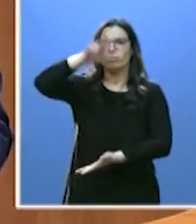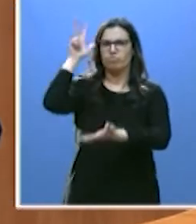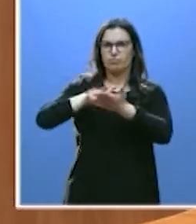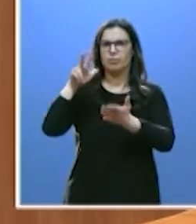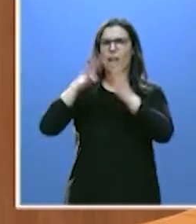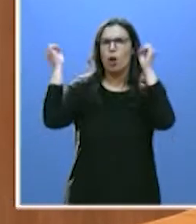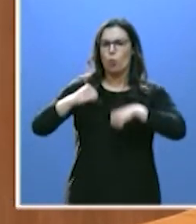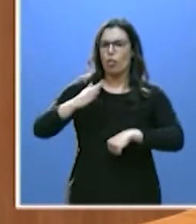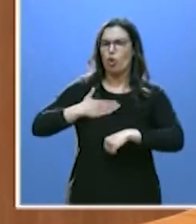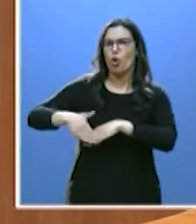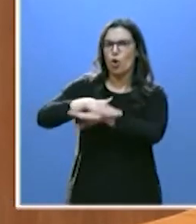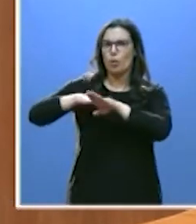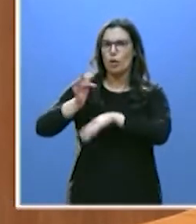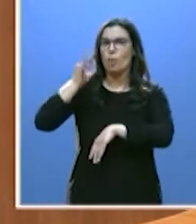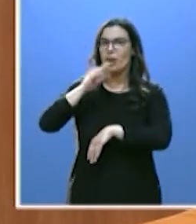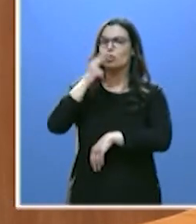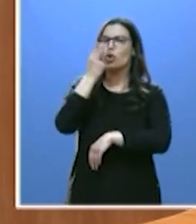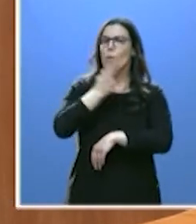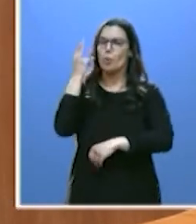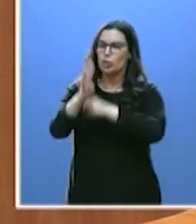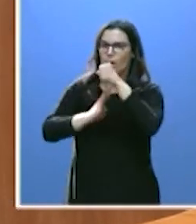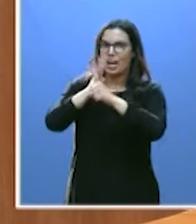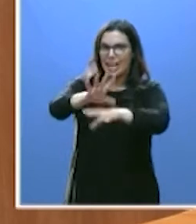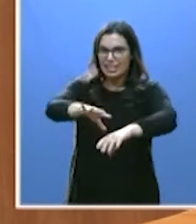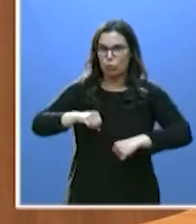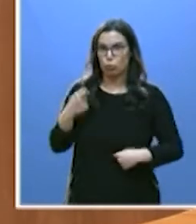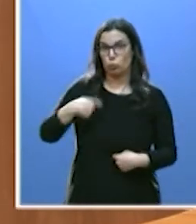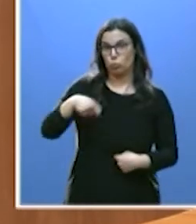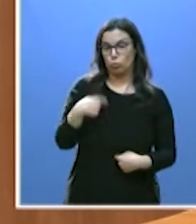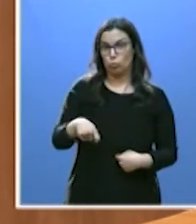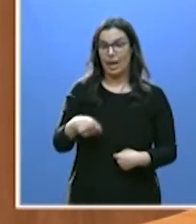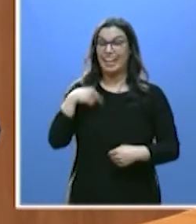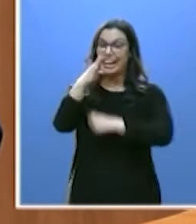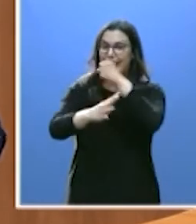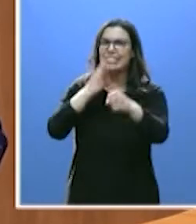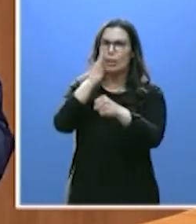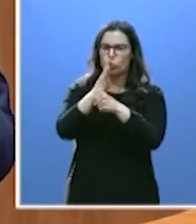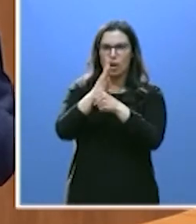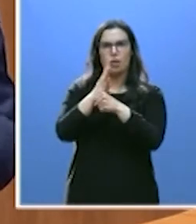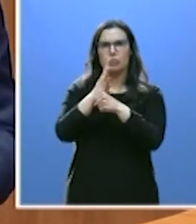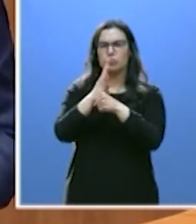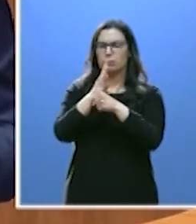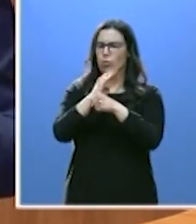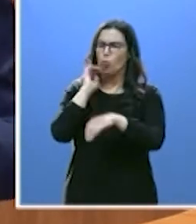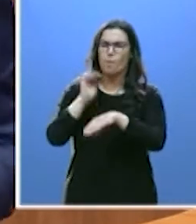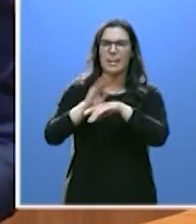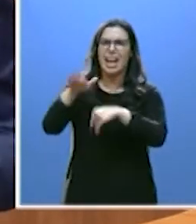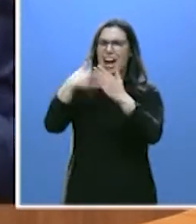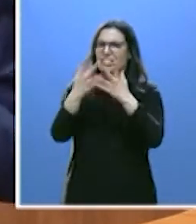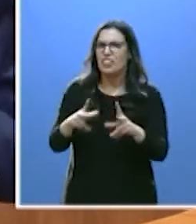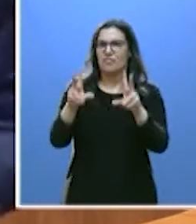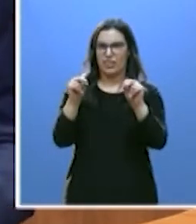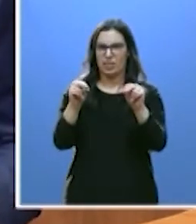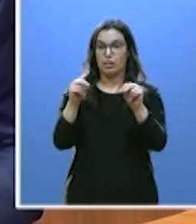gobierno y mis compromisos de legislatura, una legislatura que se va a completar hasta el final, cumpliendo